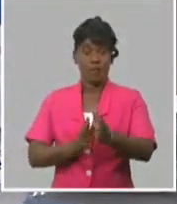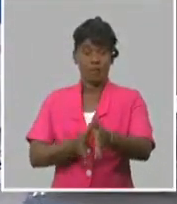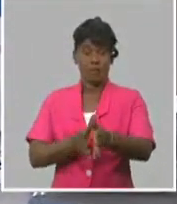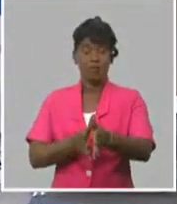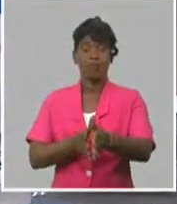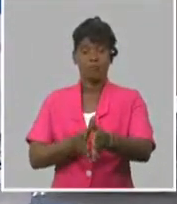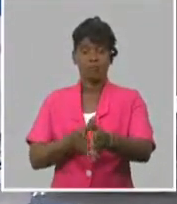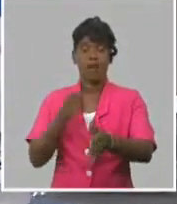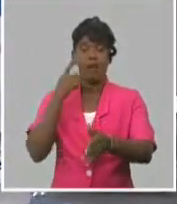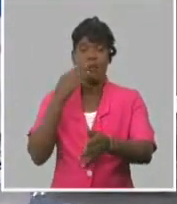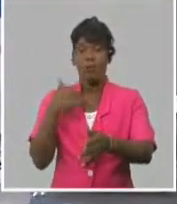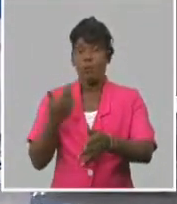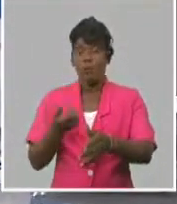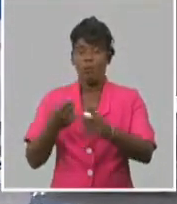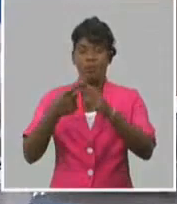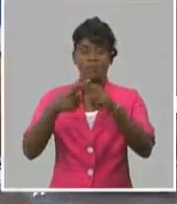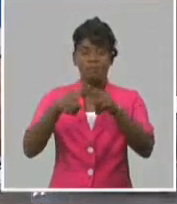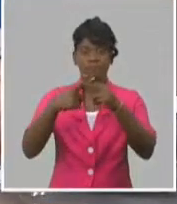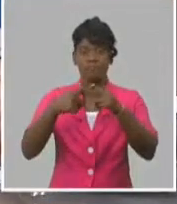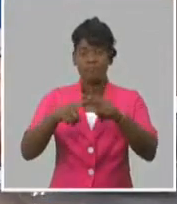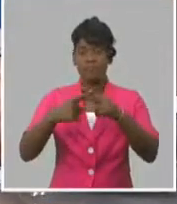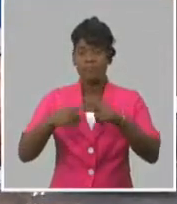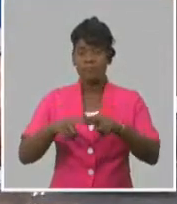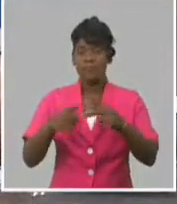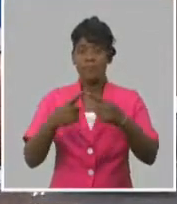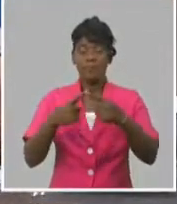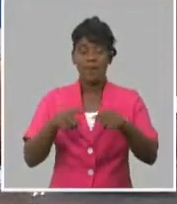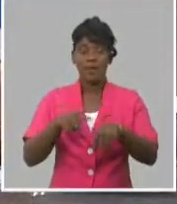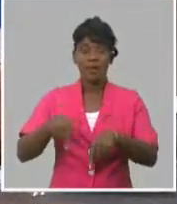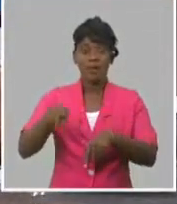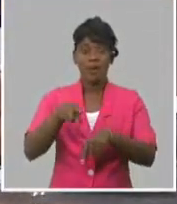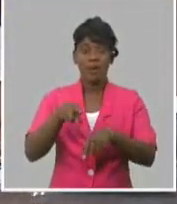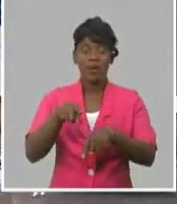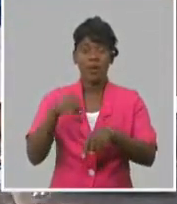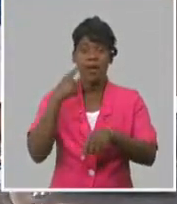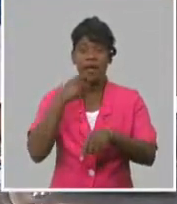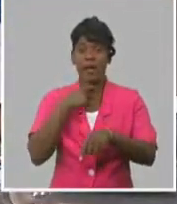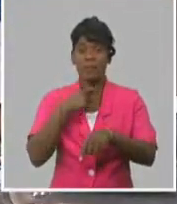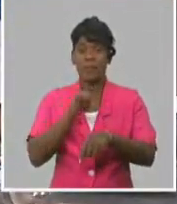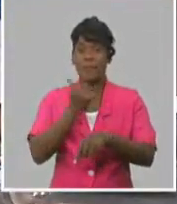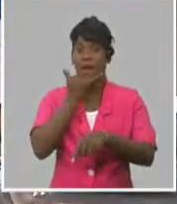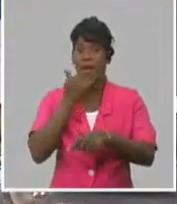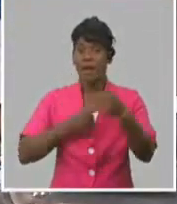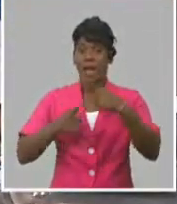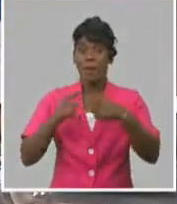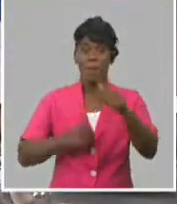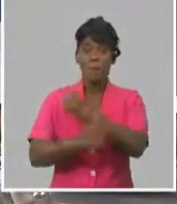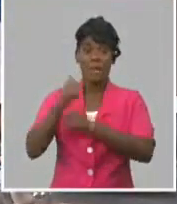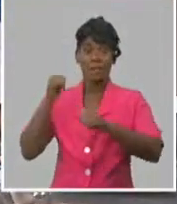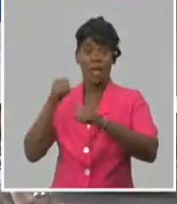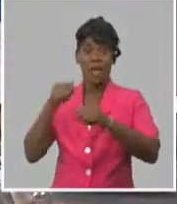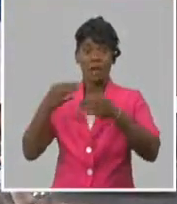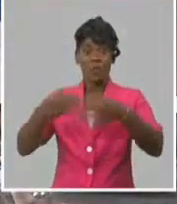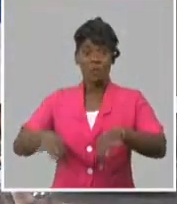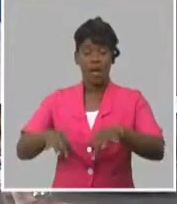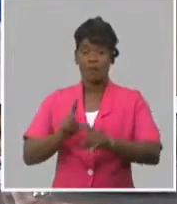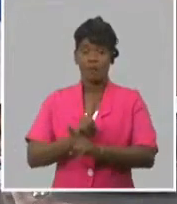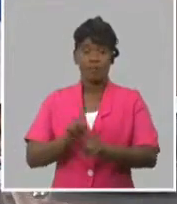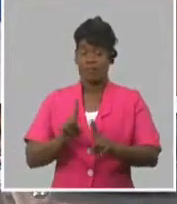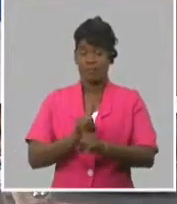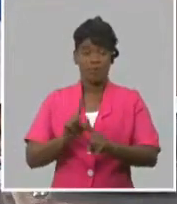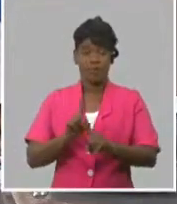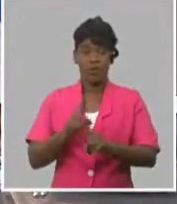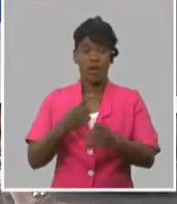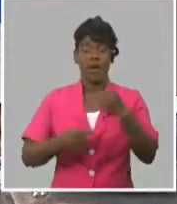rectificando desviaciones, pero que nadie pueda pensar que decimos mañana se resuelve en Cuba la